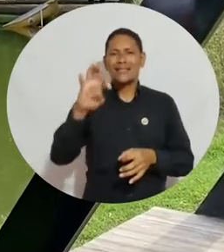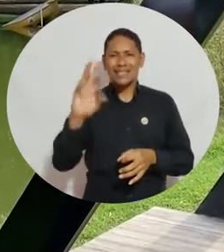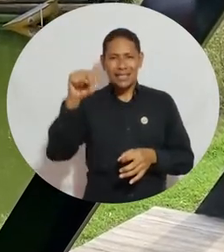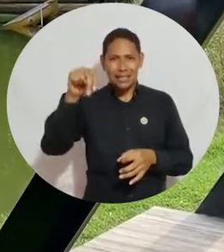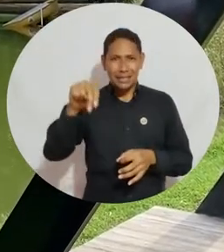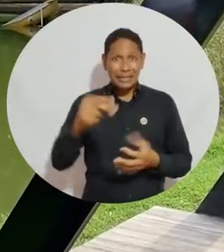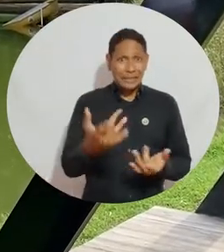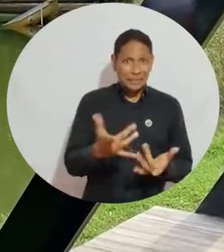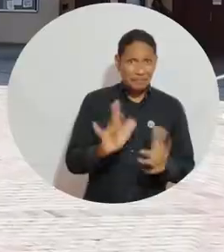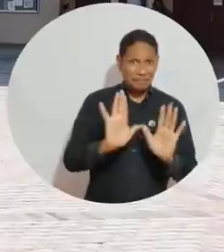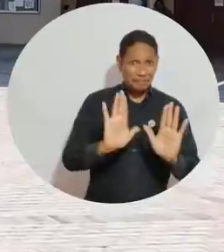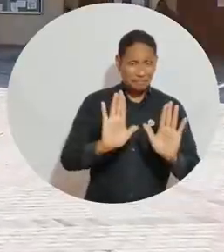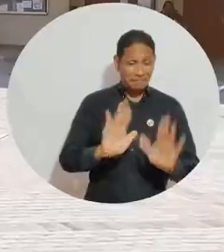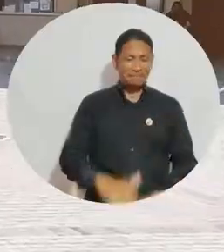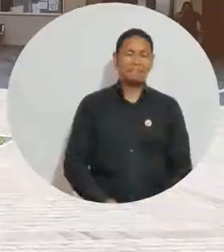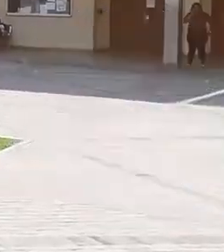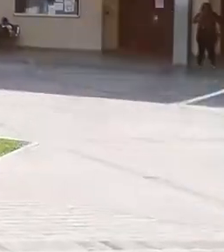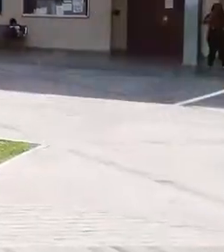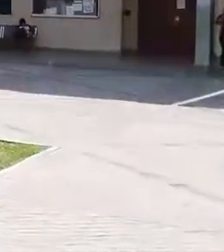Ya regresamos.